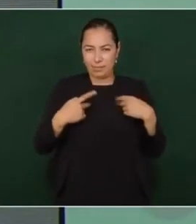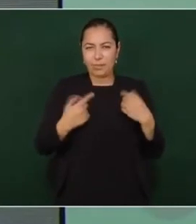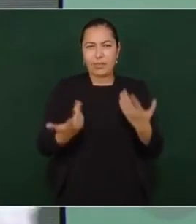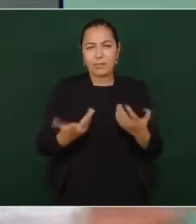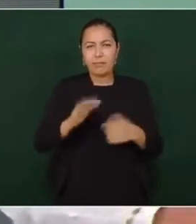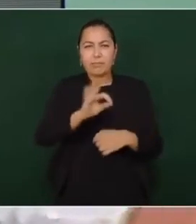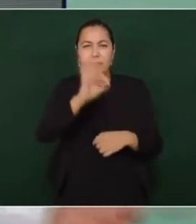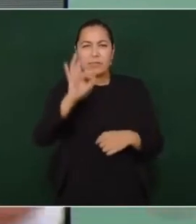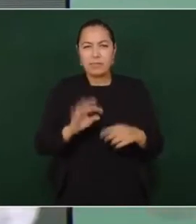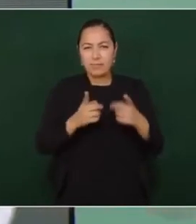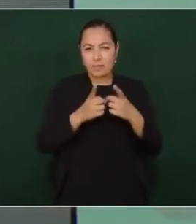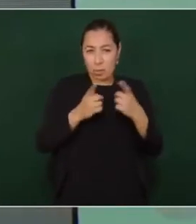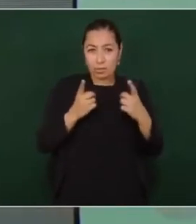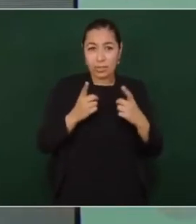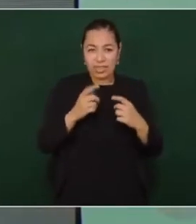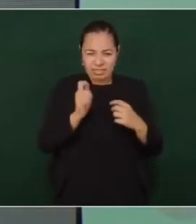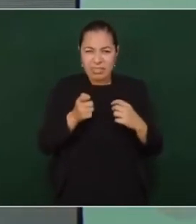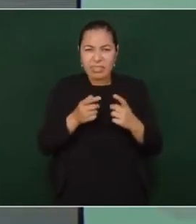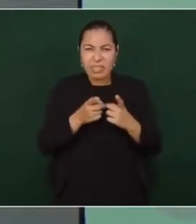Eso no lo tenemos.